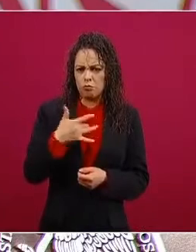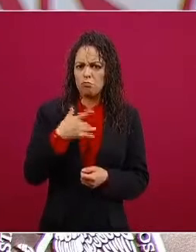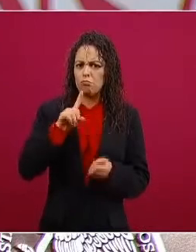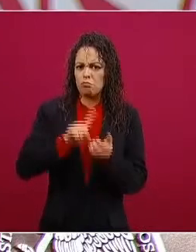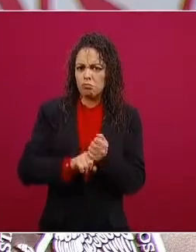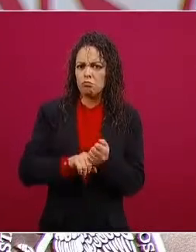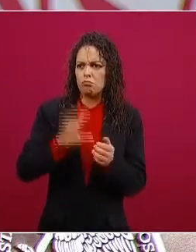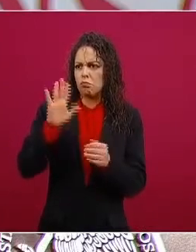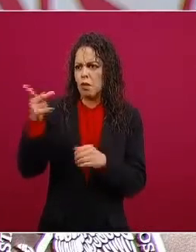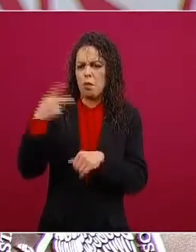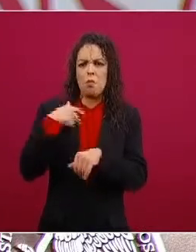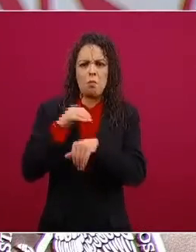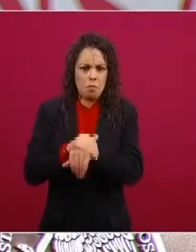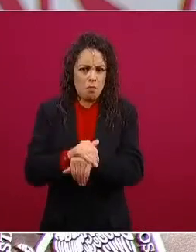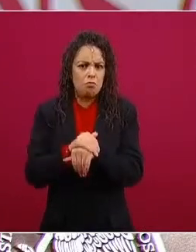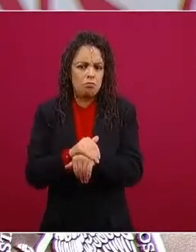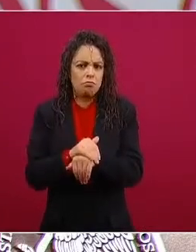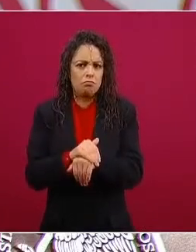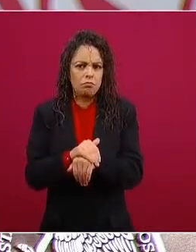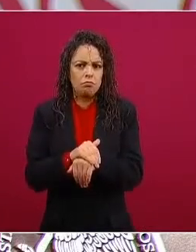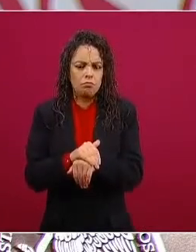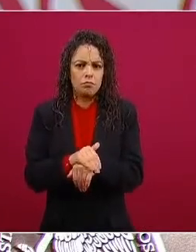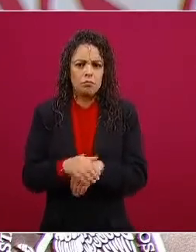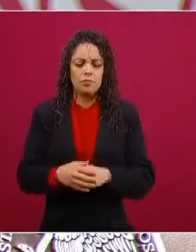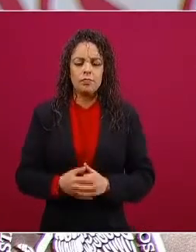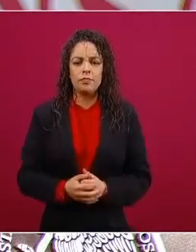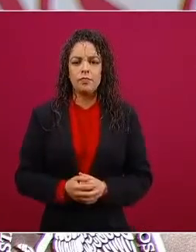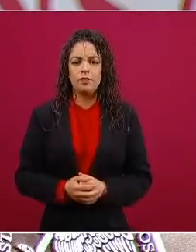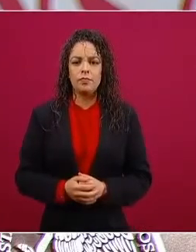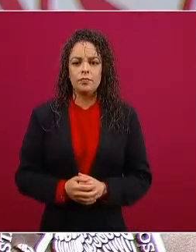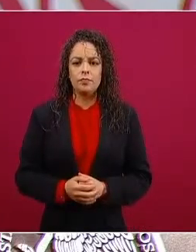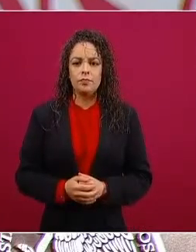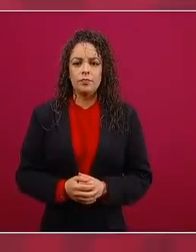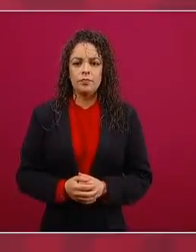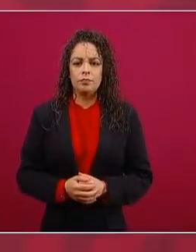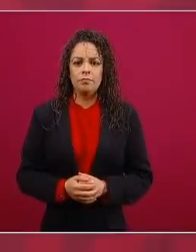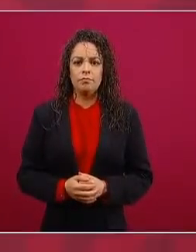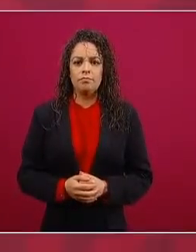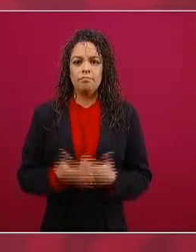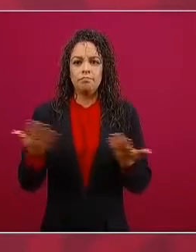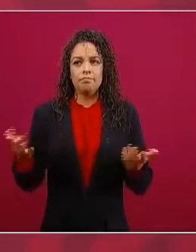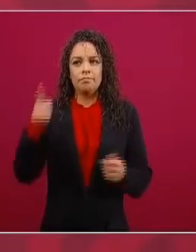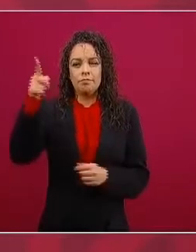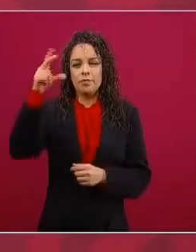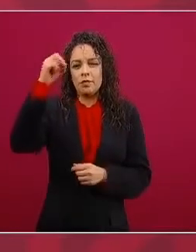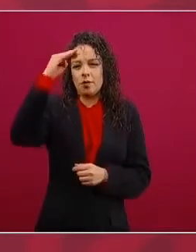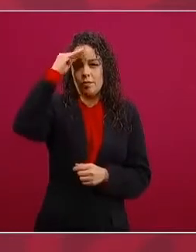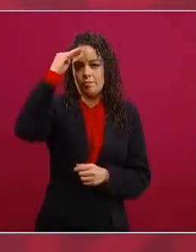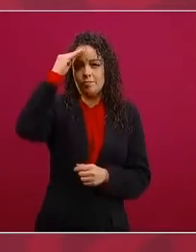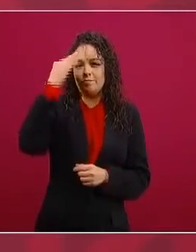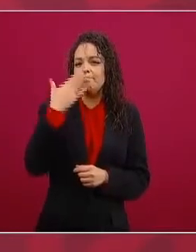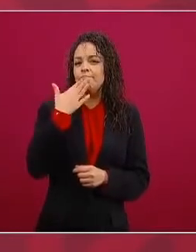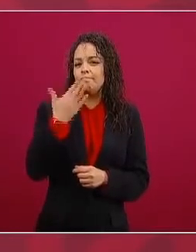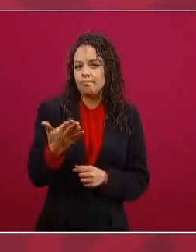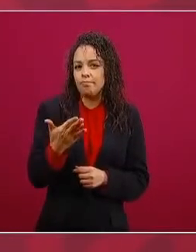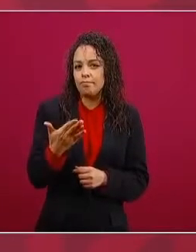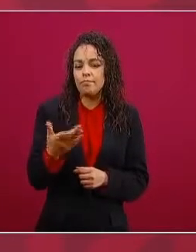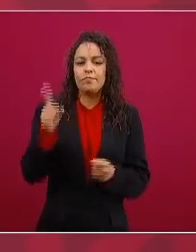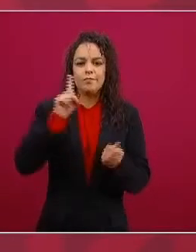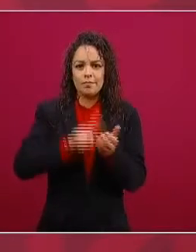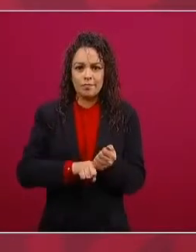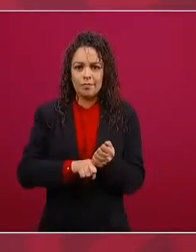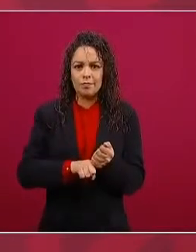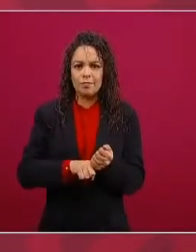y que este fue irreflexivo y que todos cometemos errores